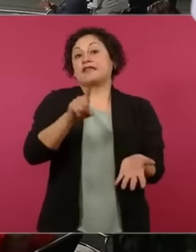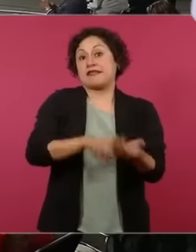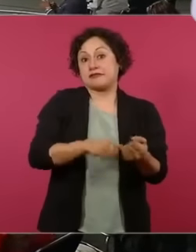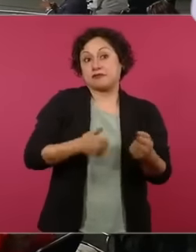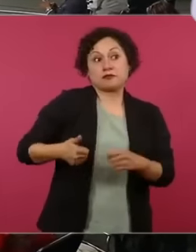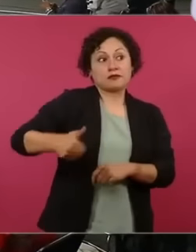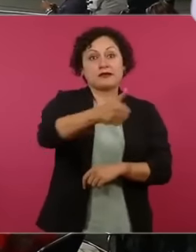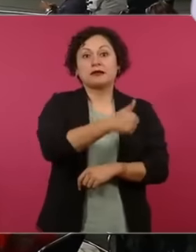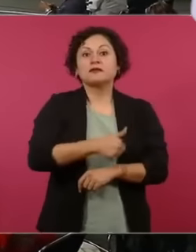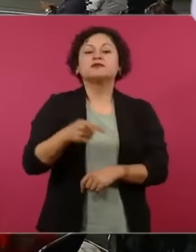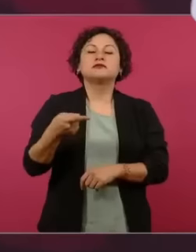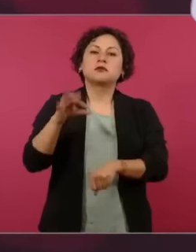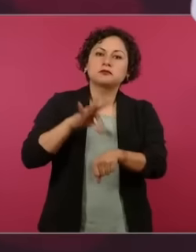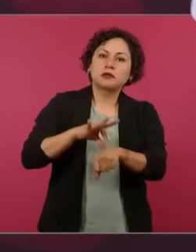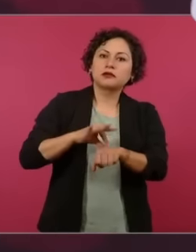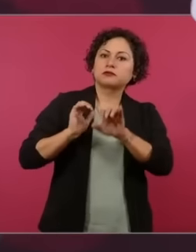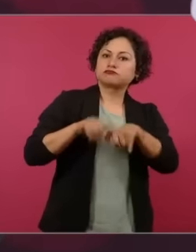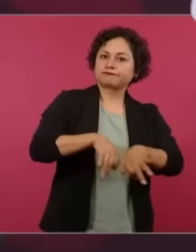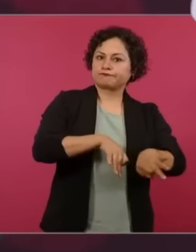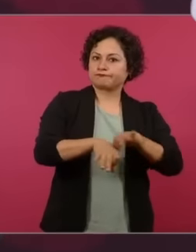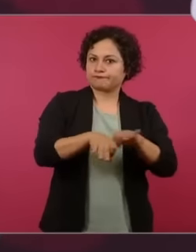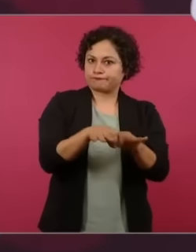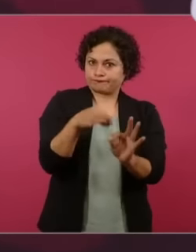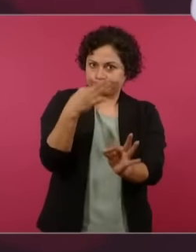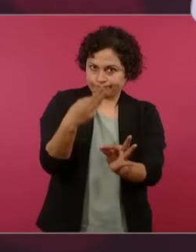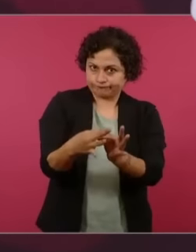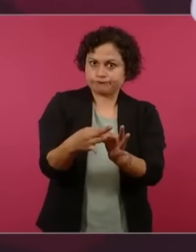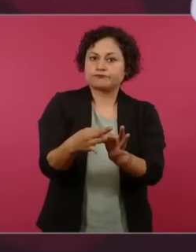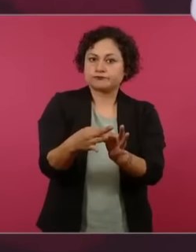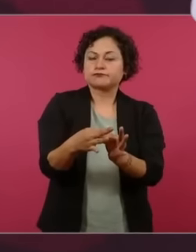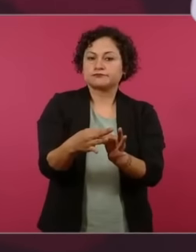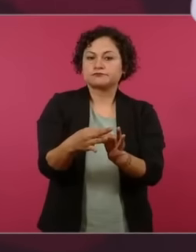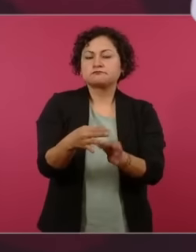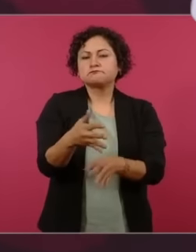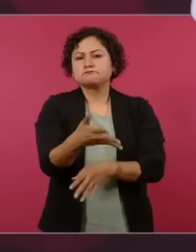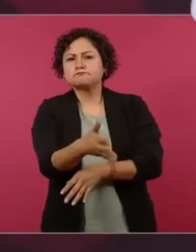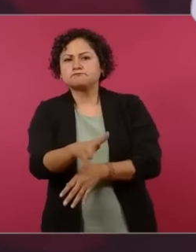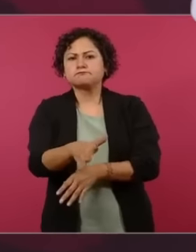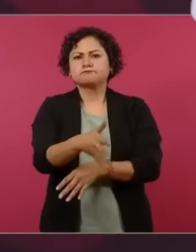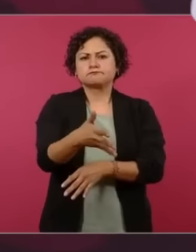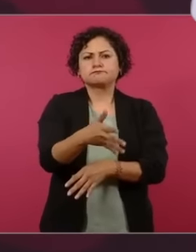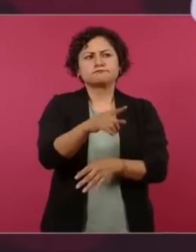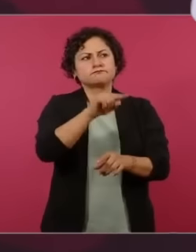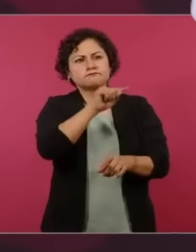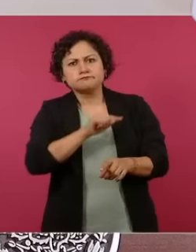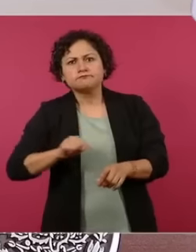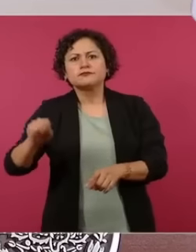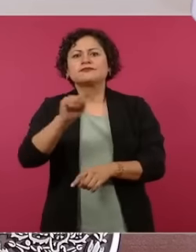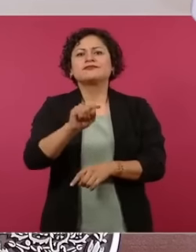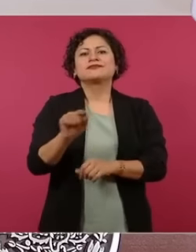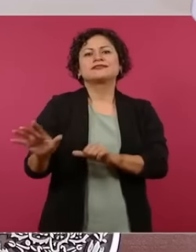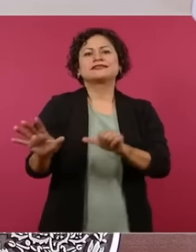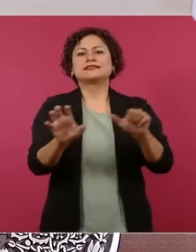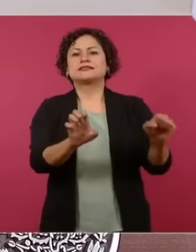572 pesos y esto solamente si tú tienes una tarjeta del banco del bienestar así que te